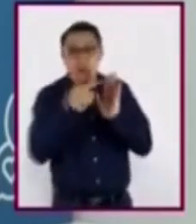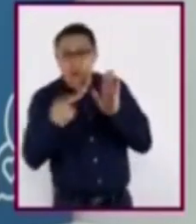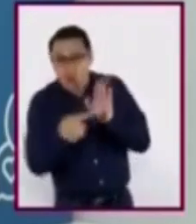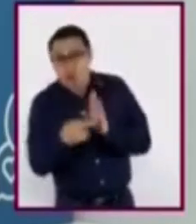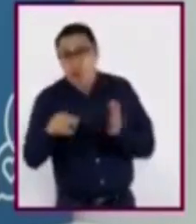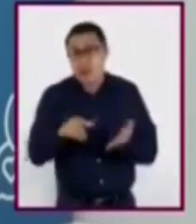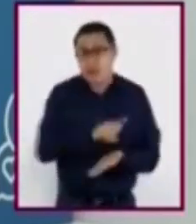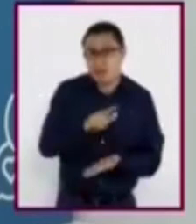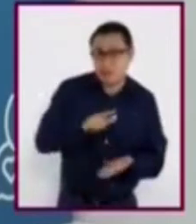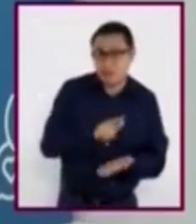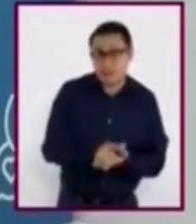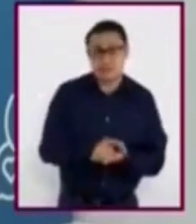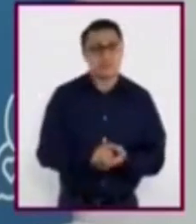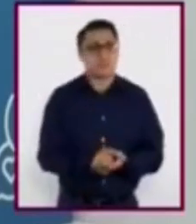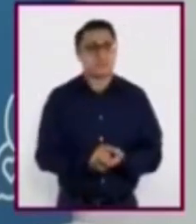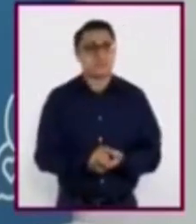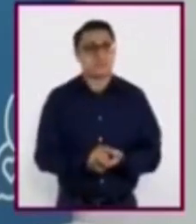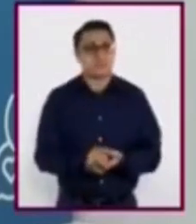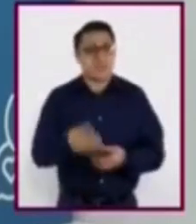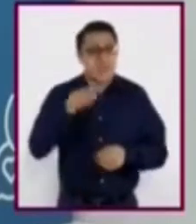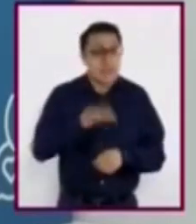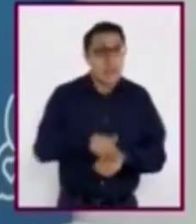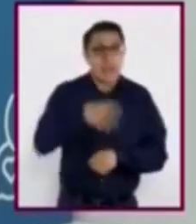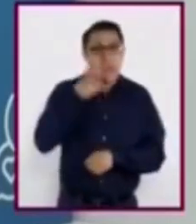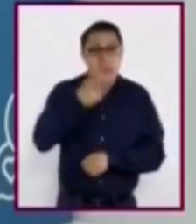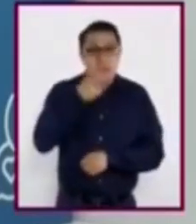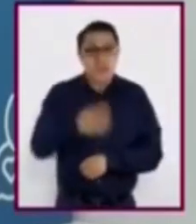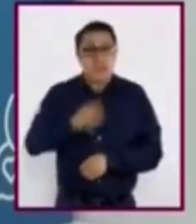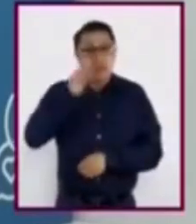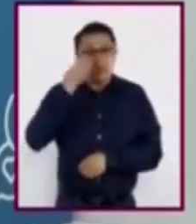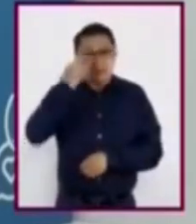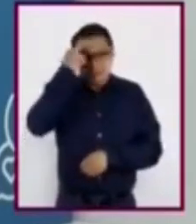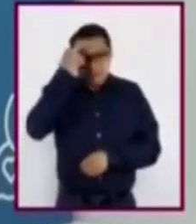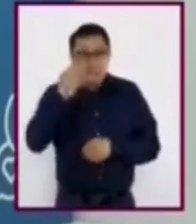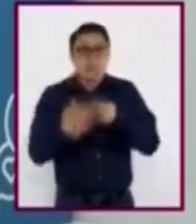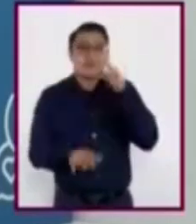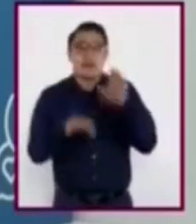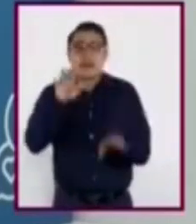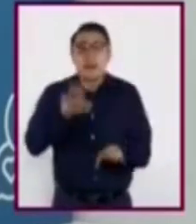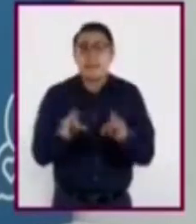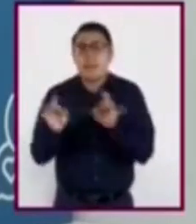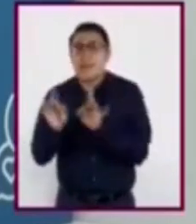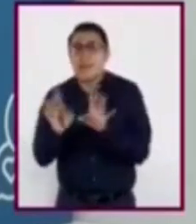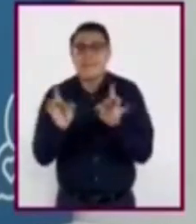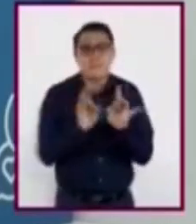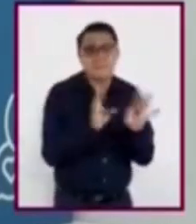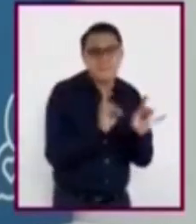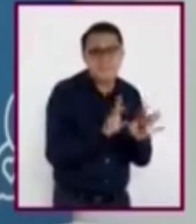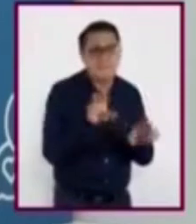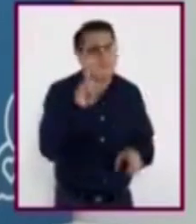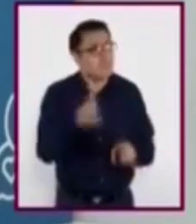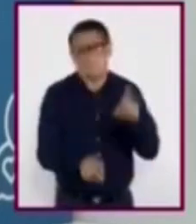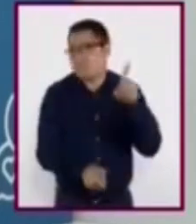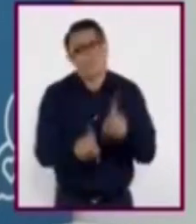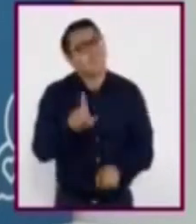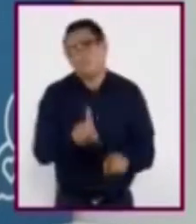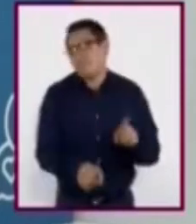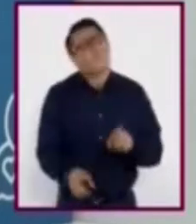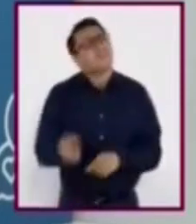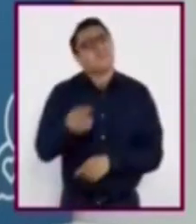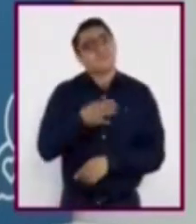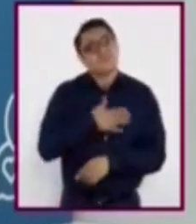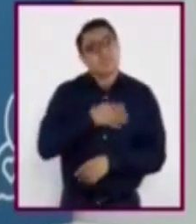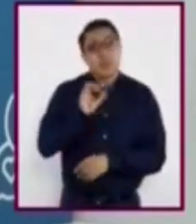Y como complemento a lo anterior, debemos tomar en cuenta que hay circunstancias que no dependen de nosotros. Por ejemplo,